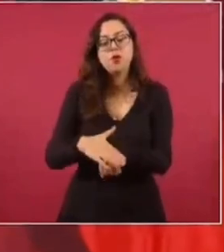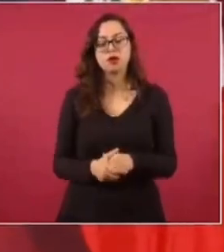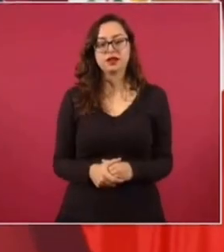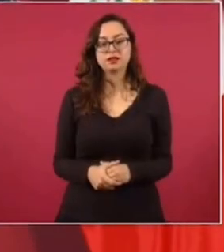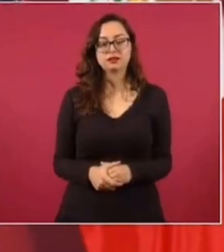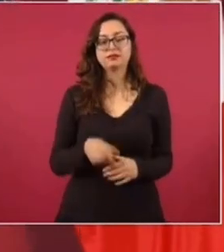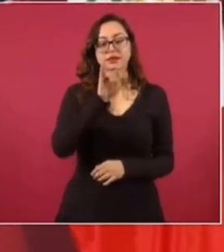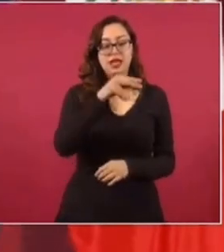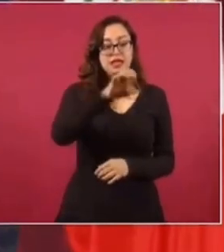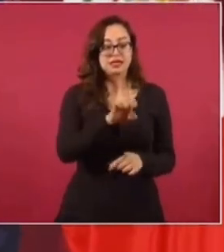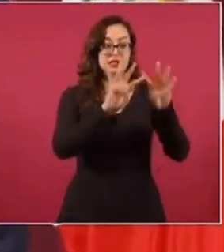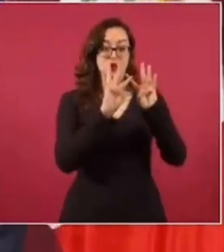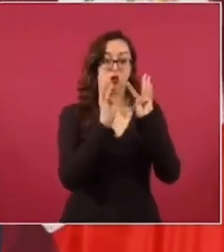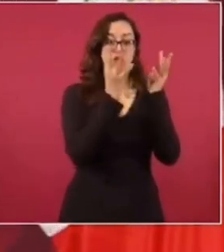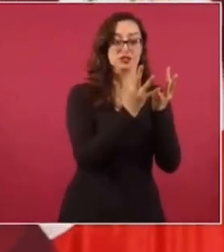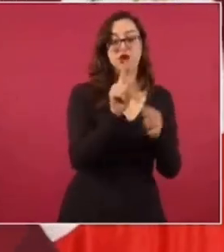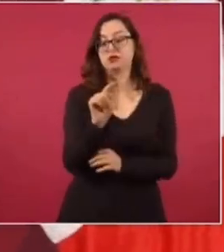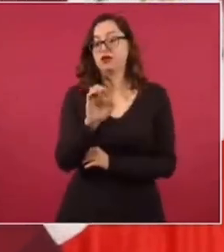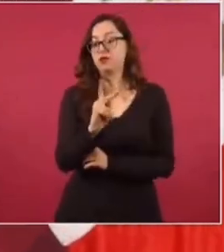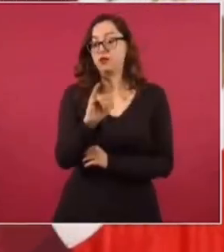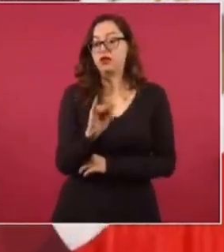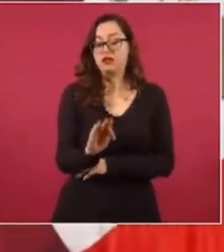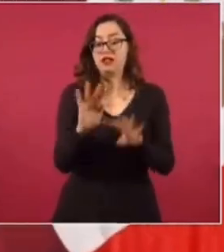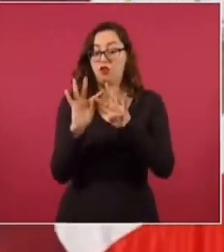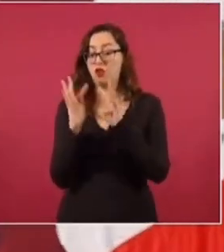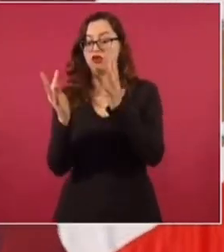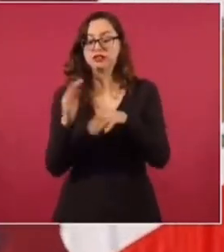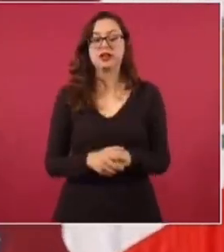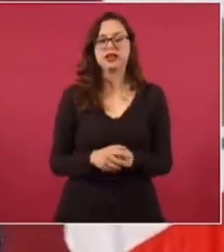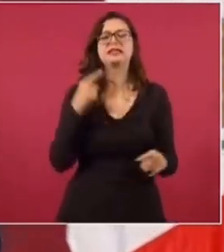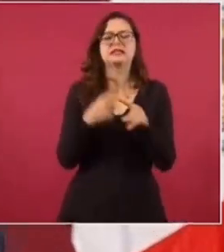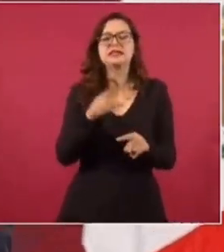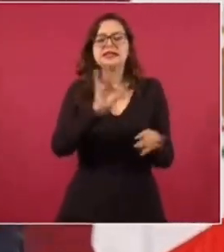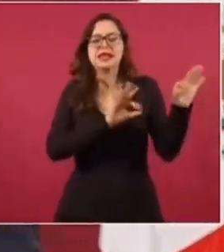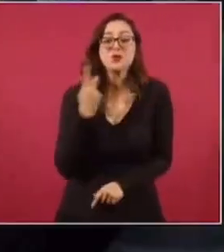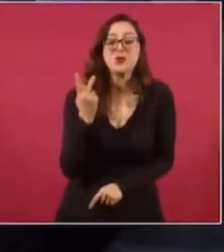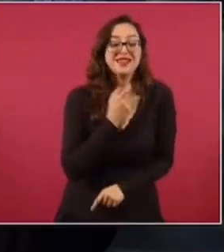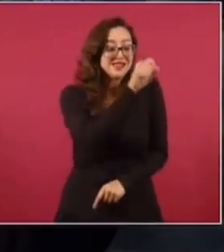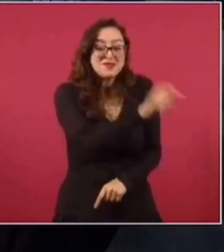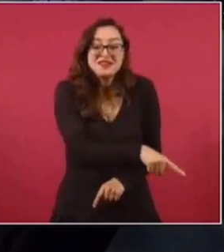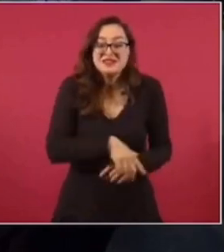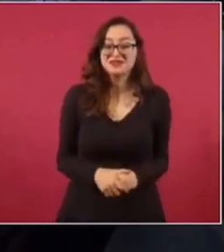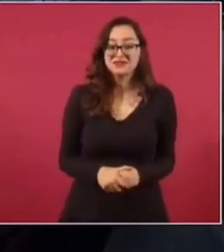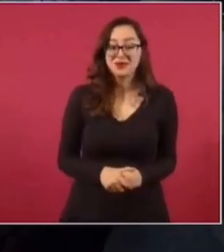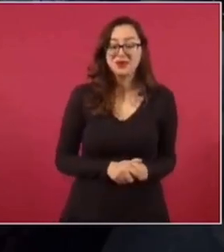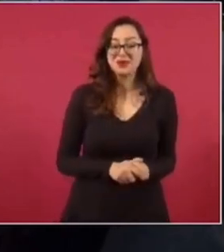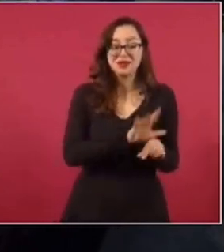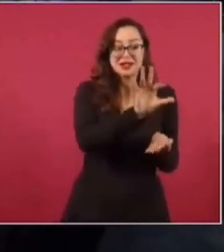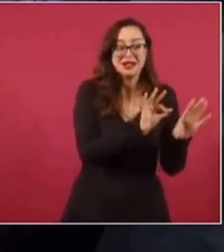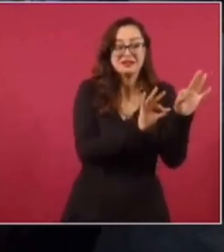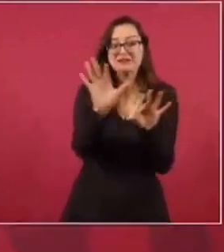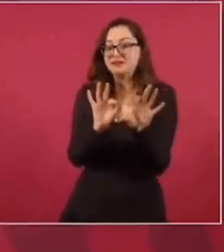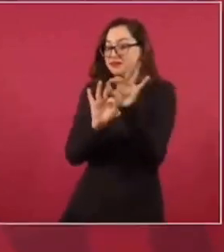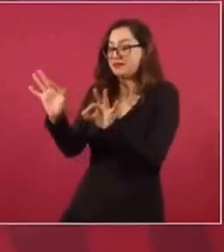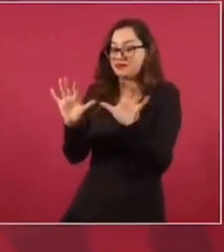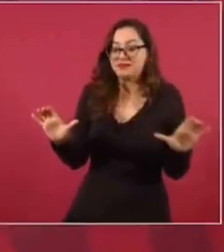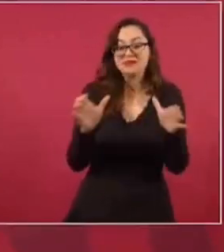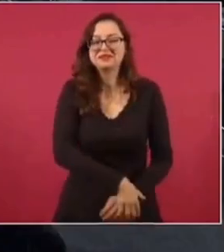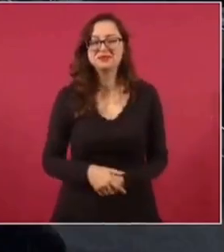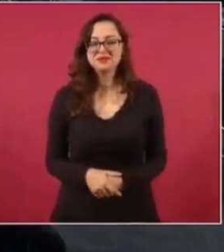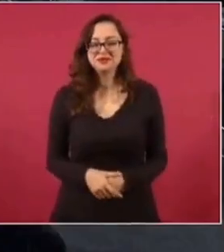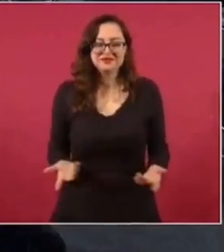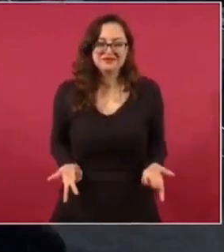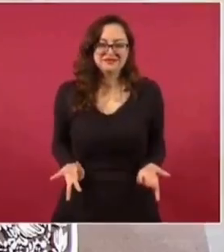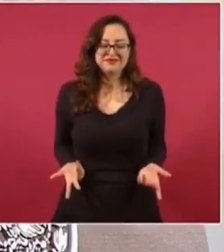del Consejo del INE, los del Consejo del Tribunal, los nombran los partidos, los eligen en el